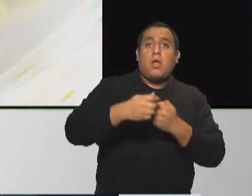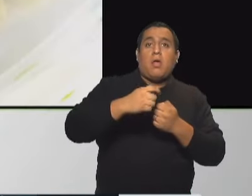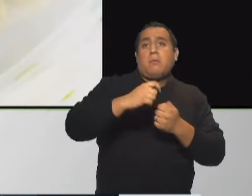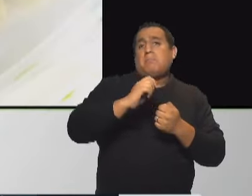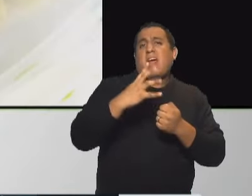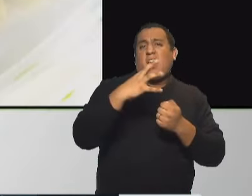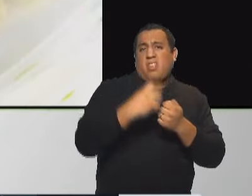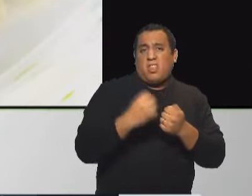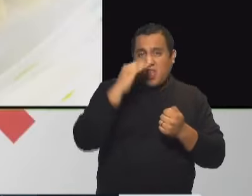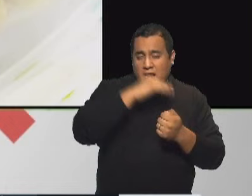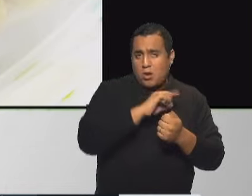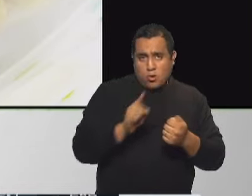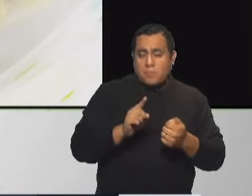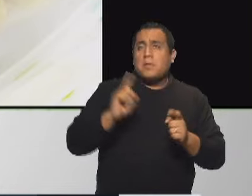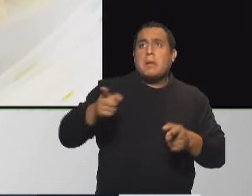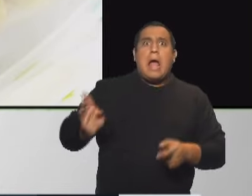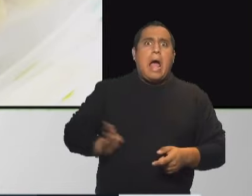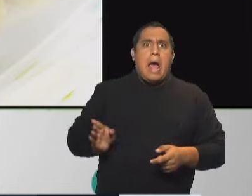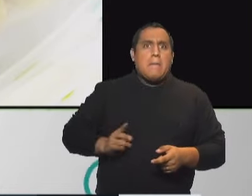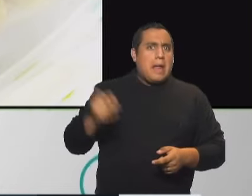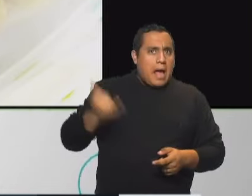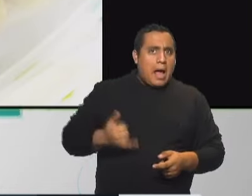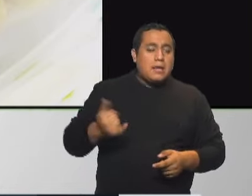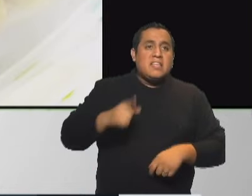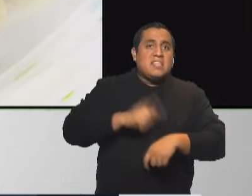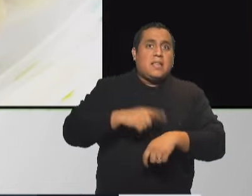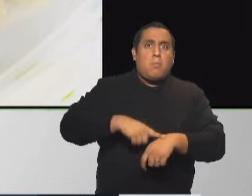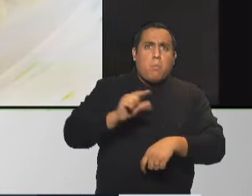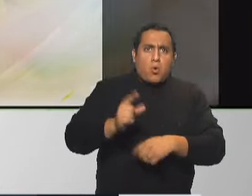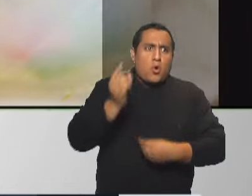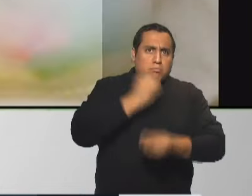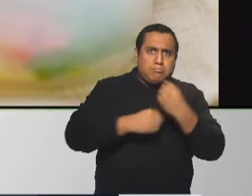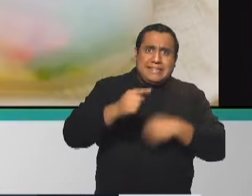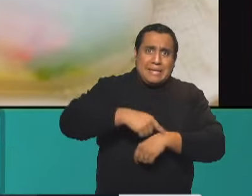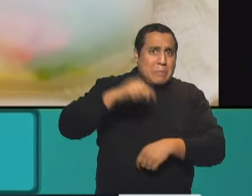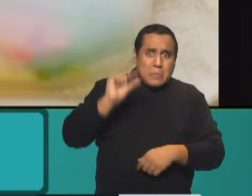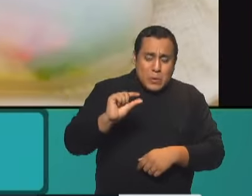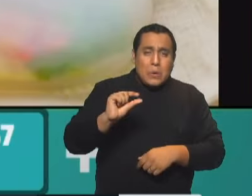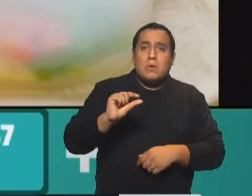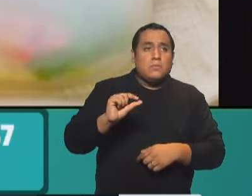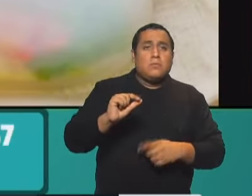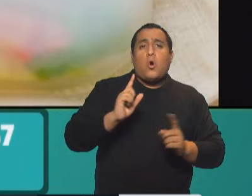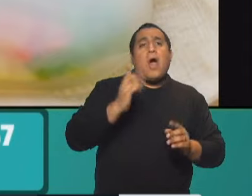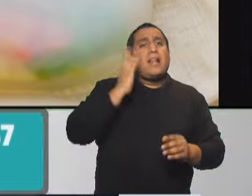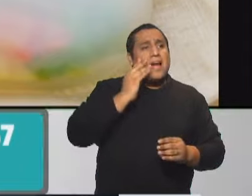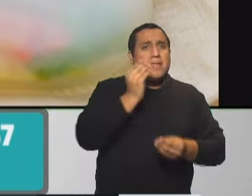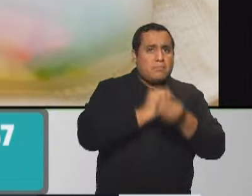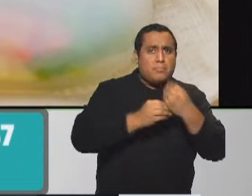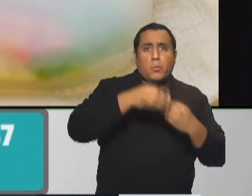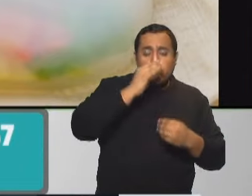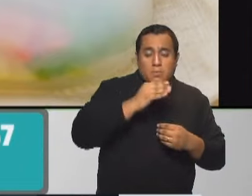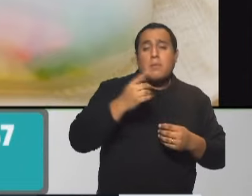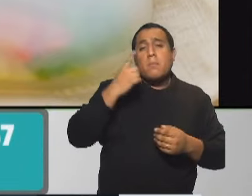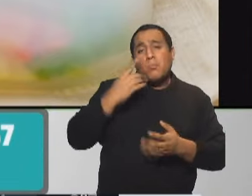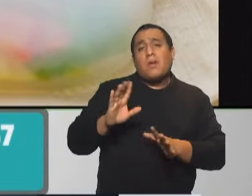más de hambre o si querés sustituir, porque tenés un poco tiempo para un almuerzo o para una merienda, por ejemplo, haces banana,